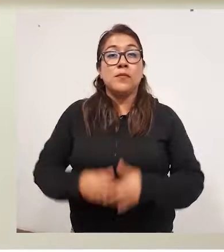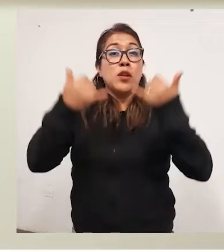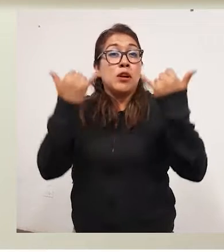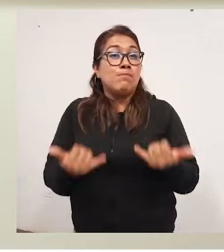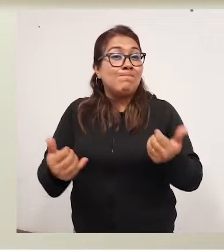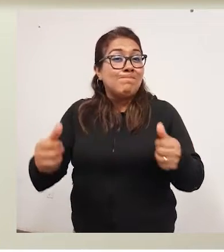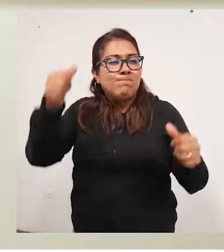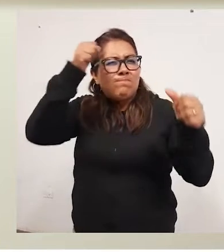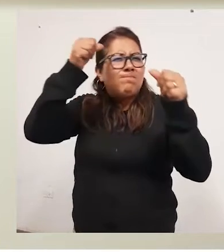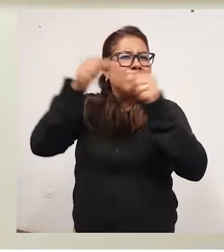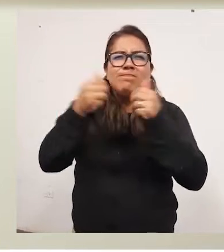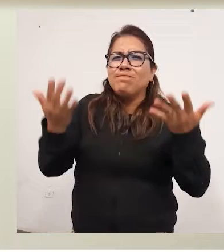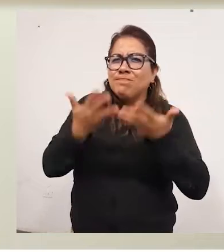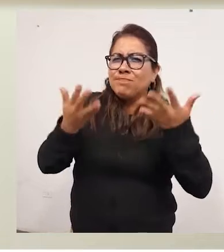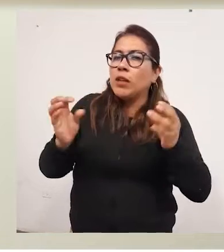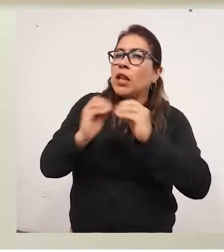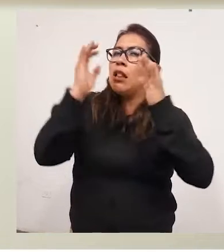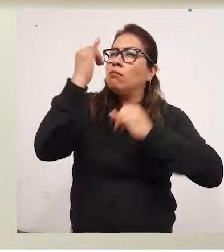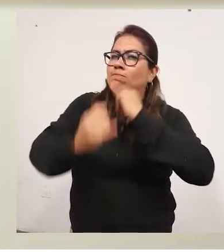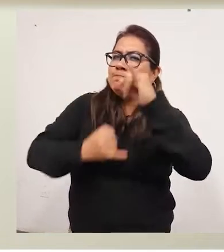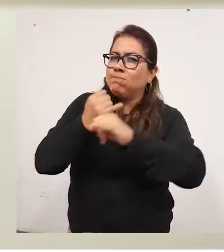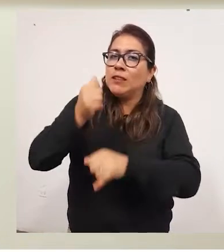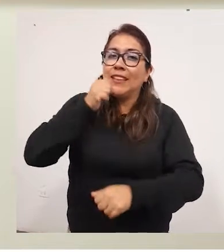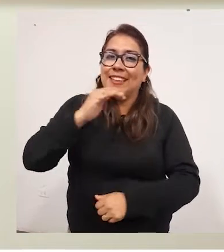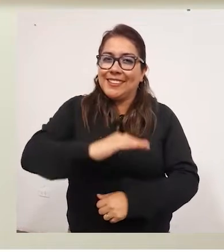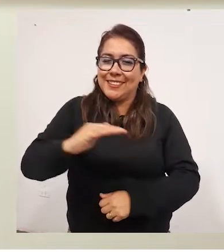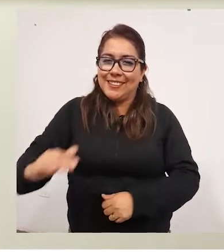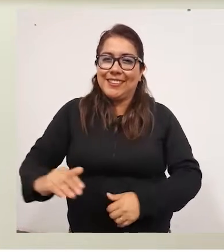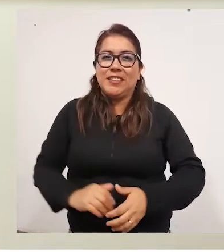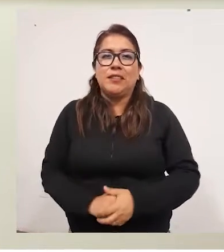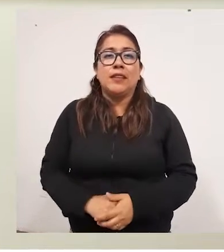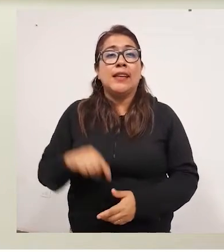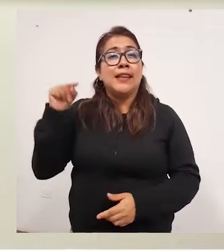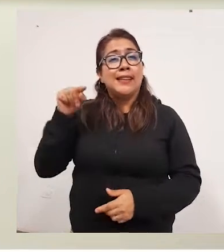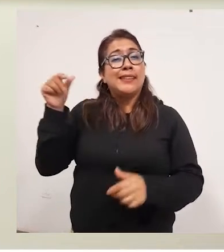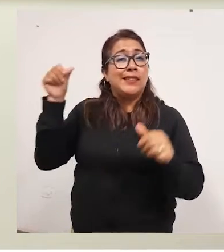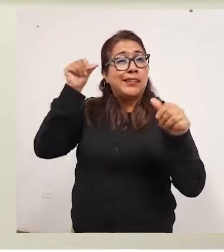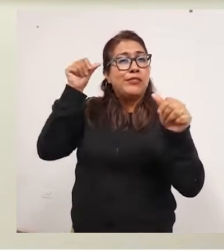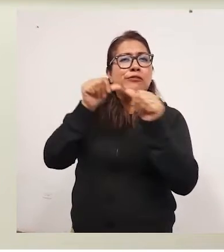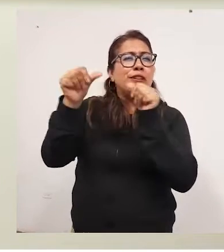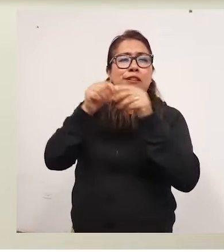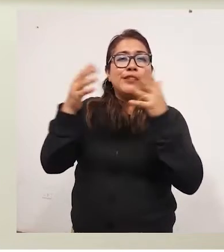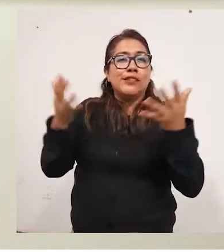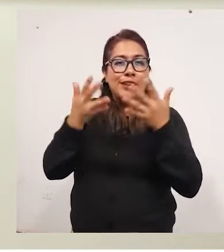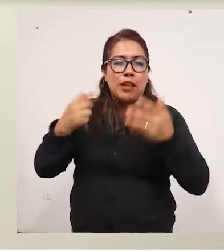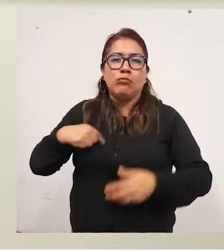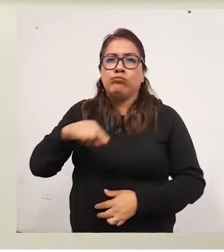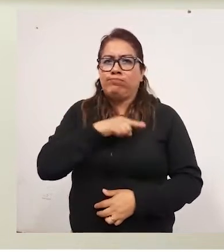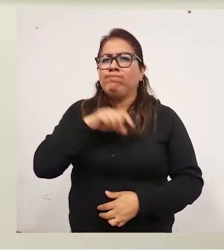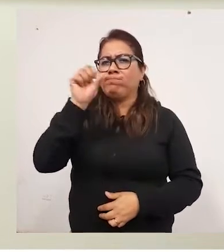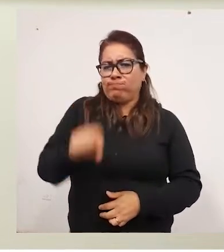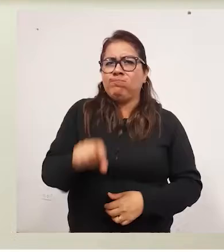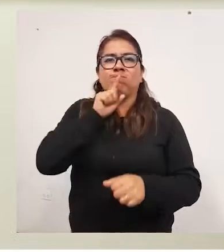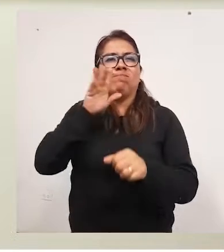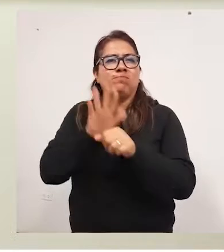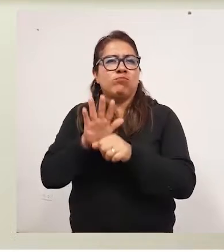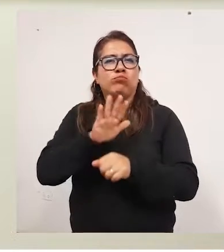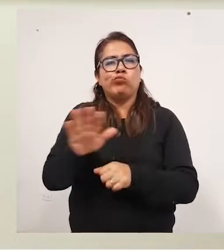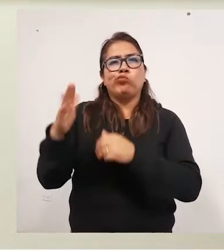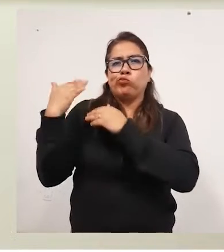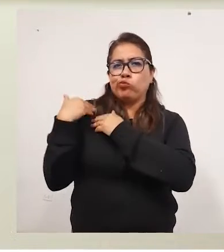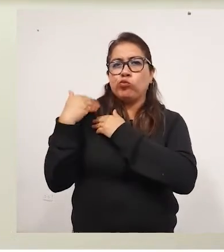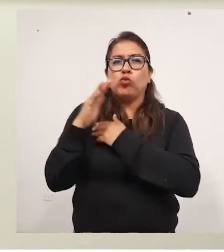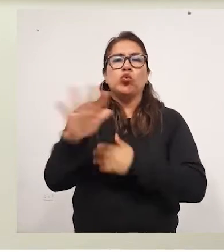Hoy conmemoramos el Día Internacional de la Niña. Fecha en la que reafirmamos nuestro compromiso